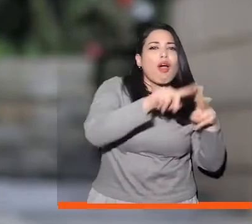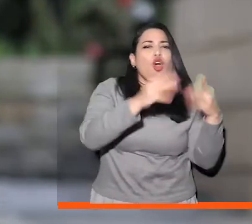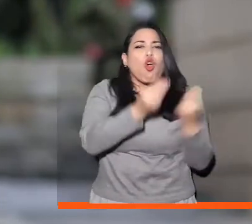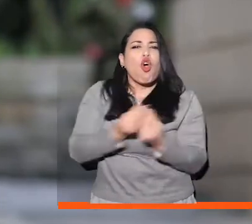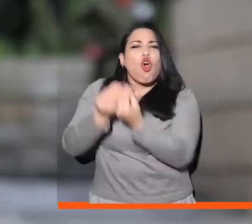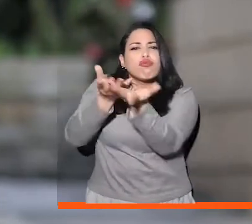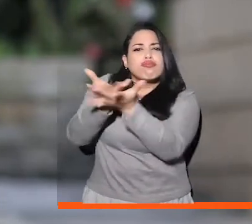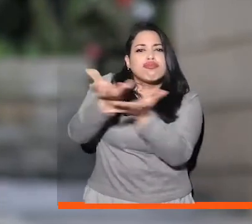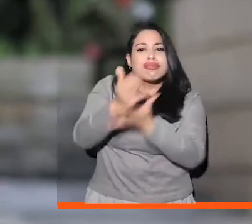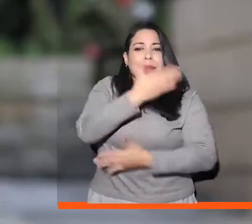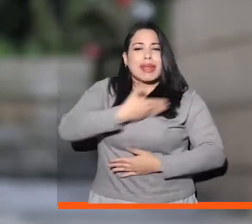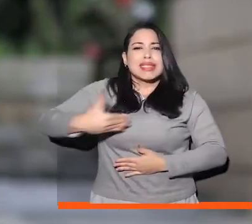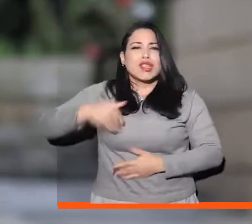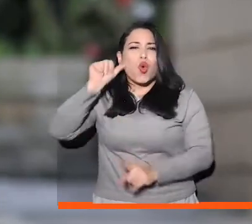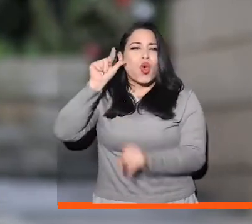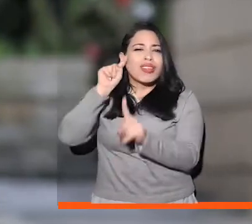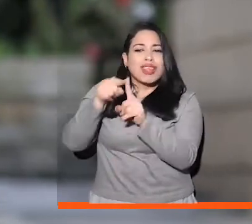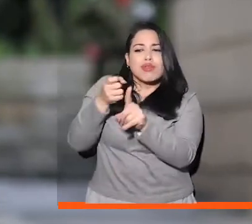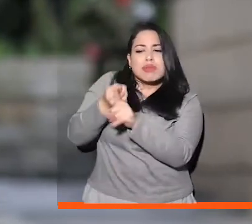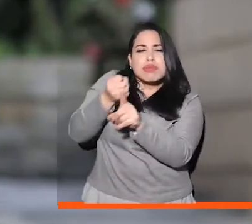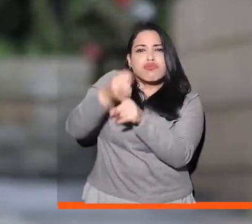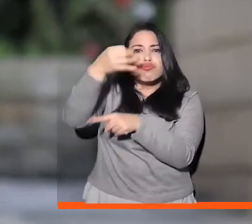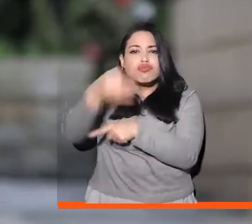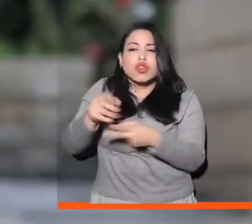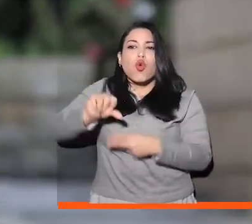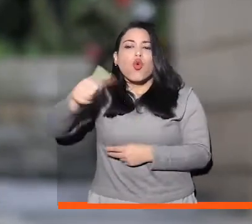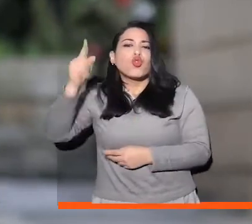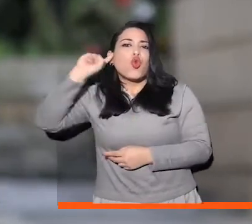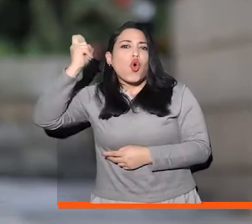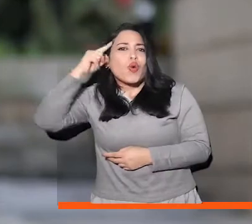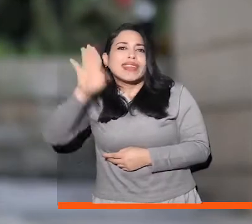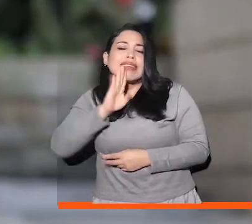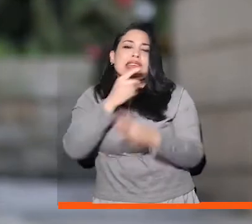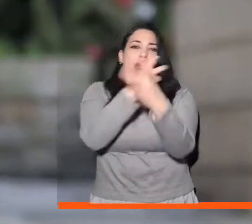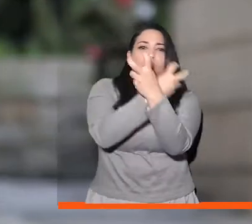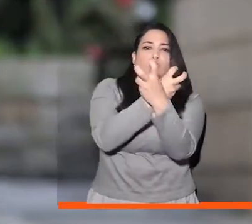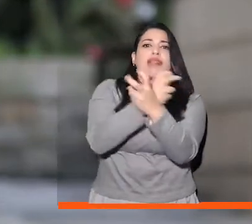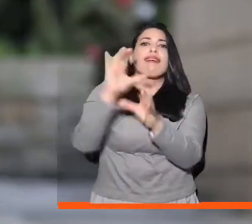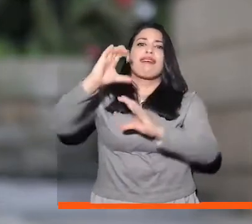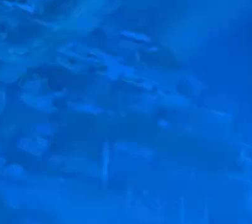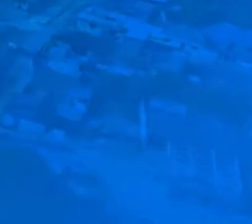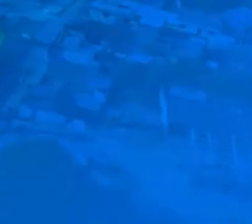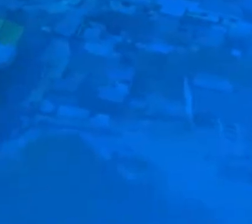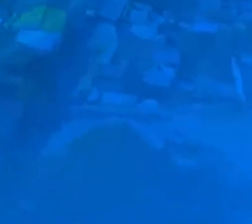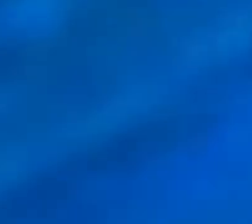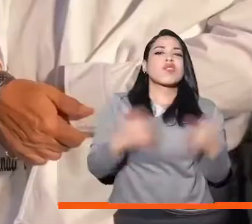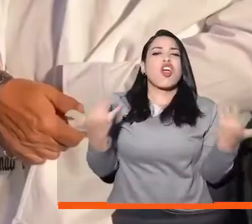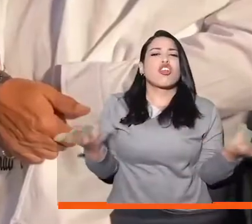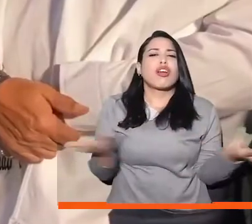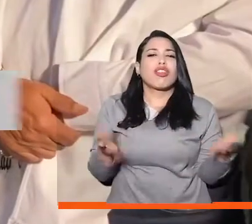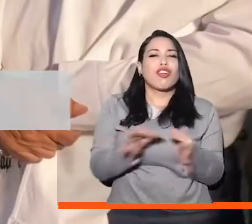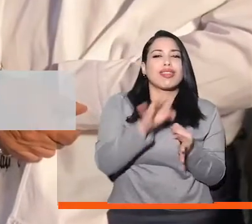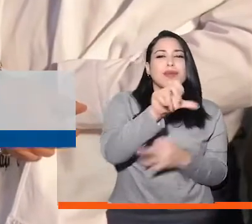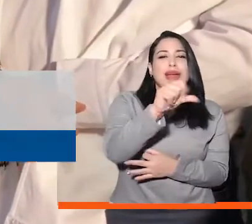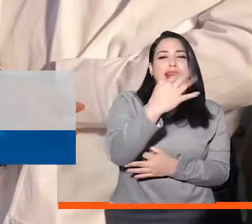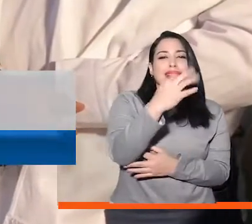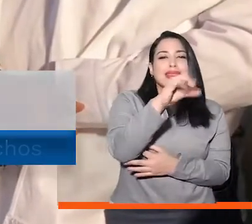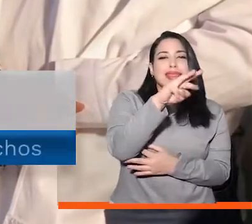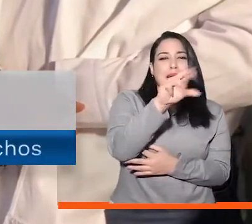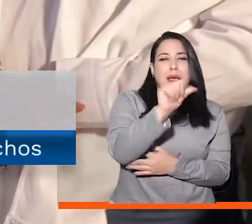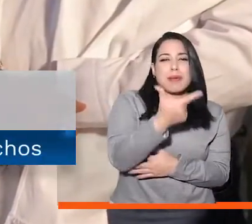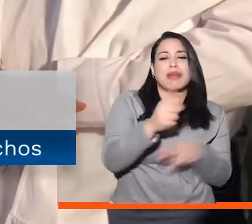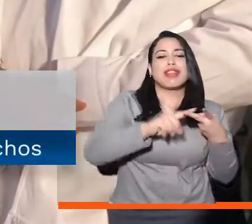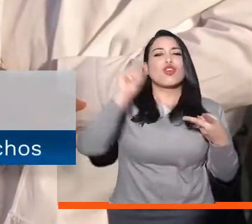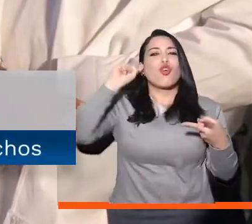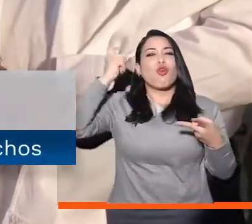la Consejería Presidencial para la Gestión y Cumplimiento y los gobernadores del Huila y Caquetá Estamos en Altamira Huila,